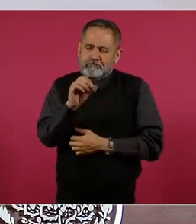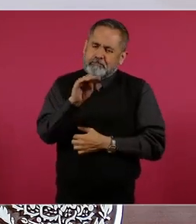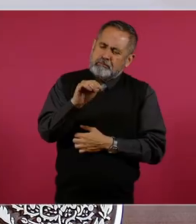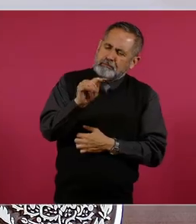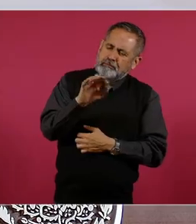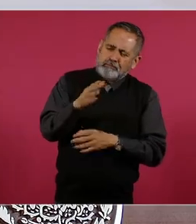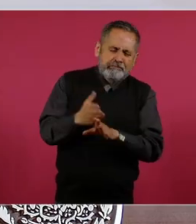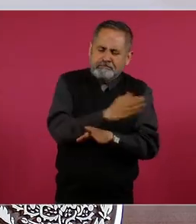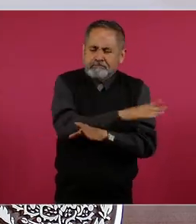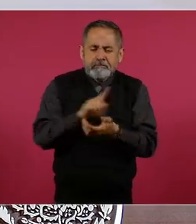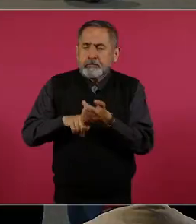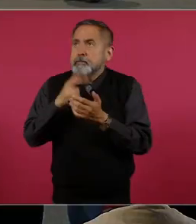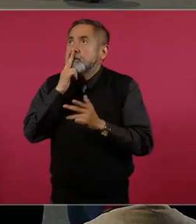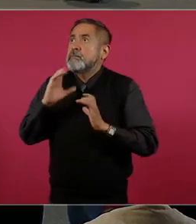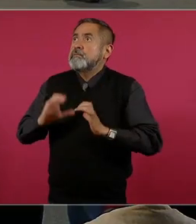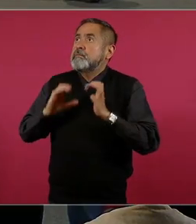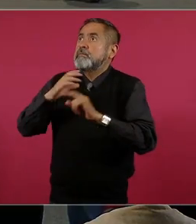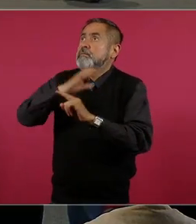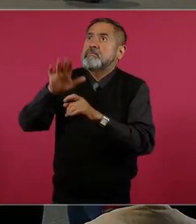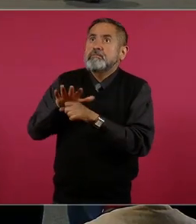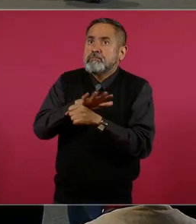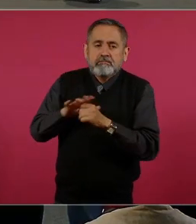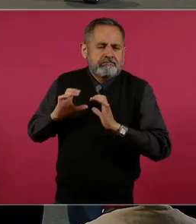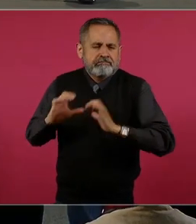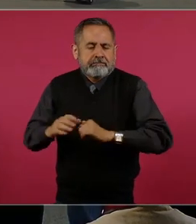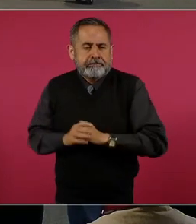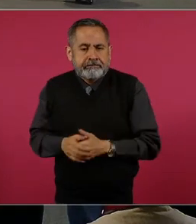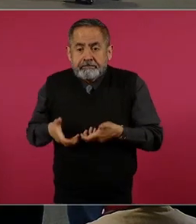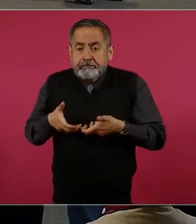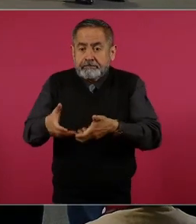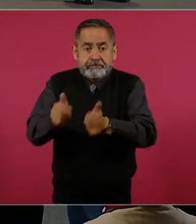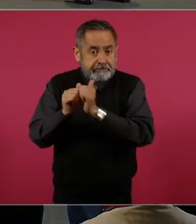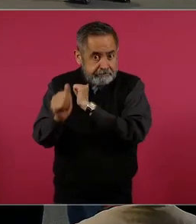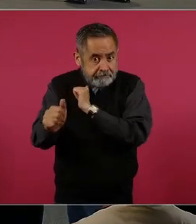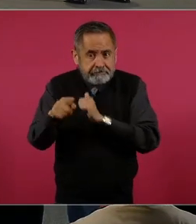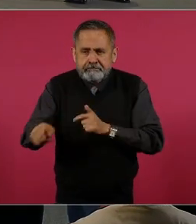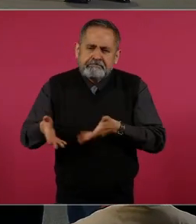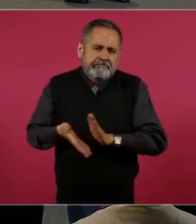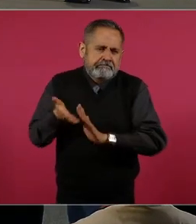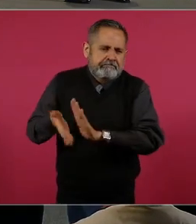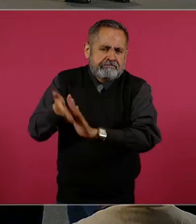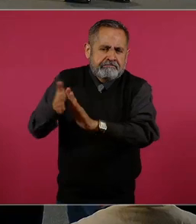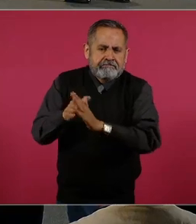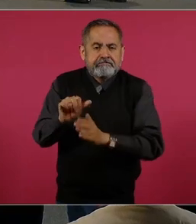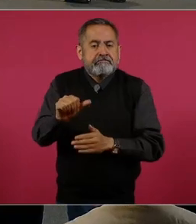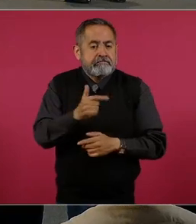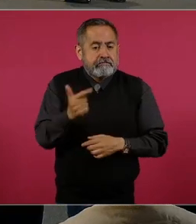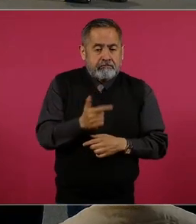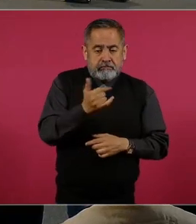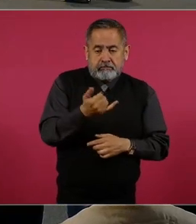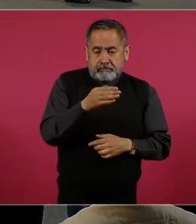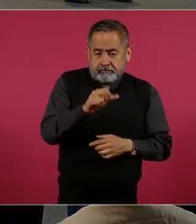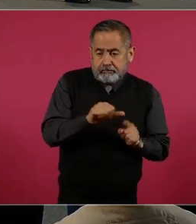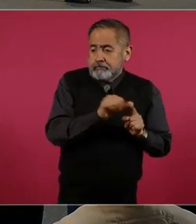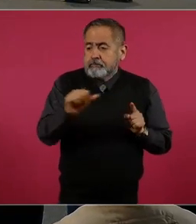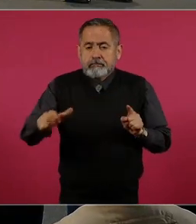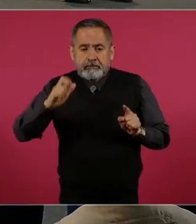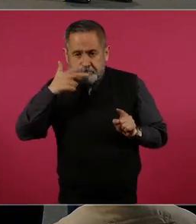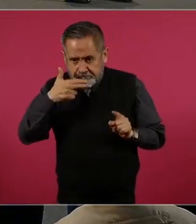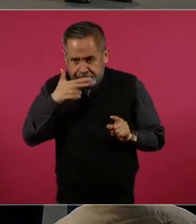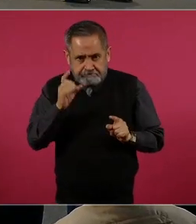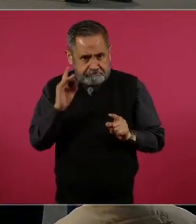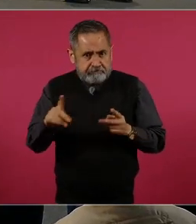mejor con el medio ambiente. En cuanto a carreteras y caminos, se construyó la carretera de Guaymas, Sonora hacia Chihuahua,